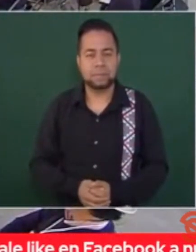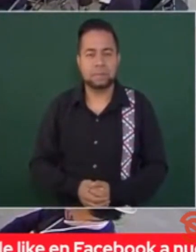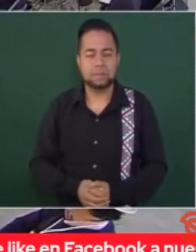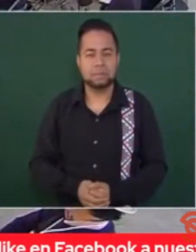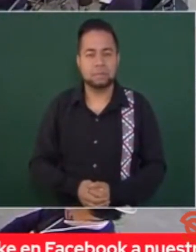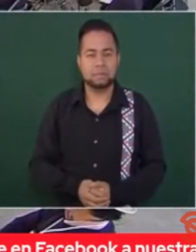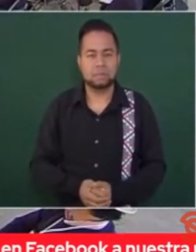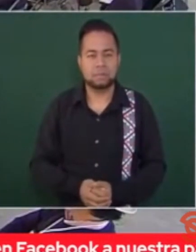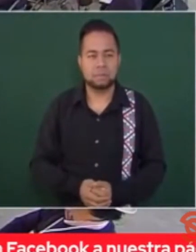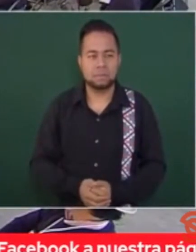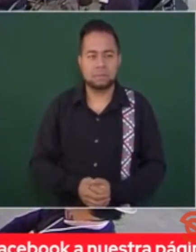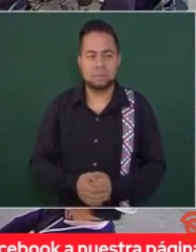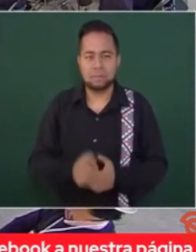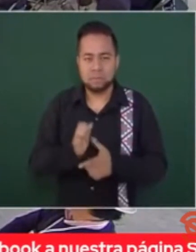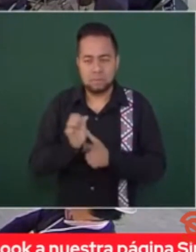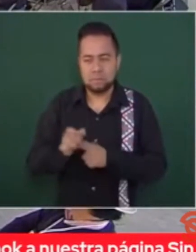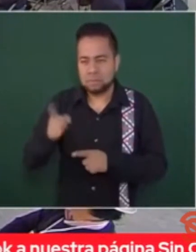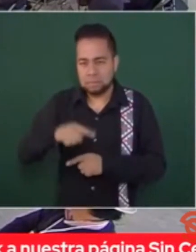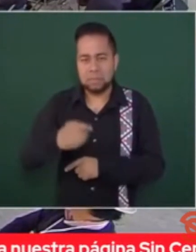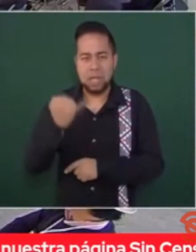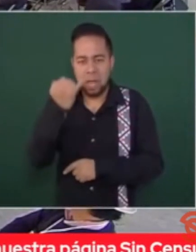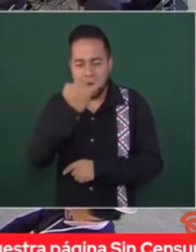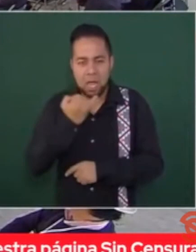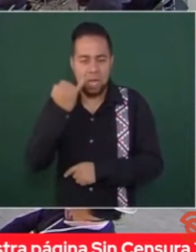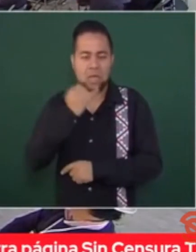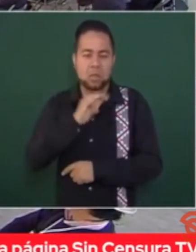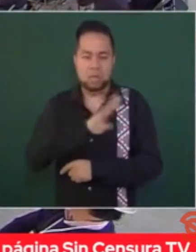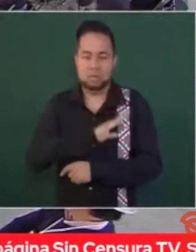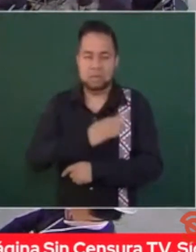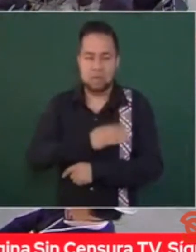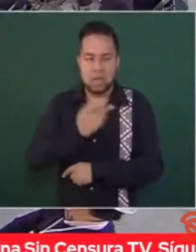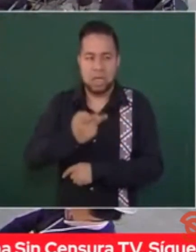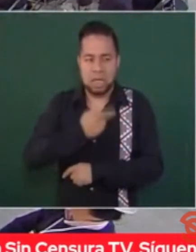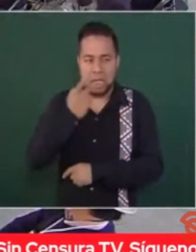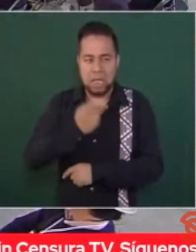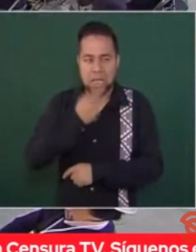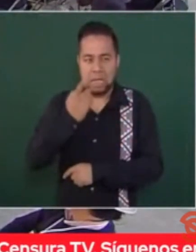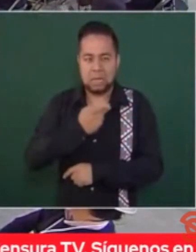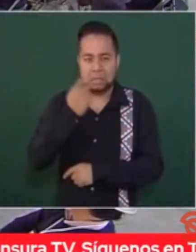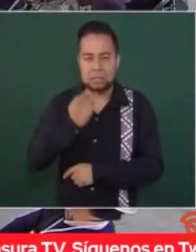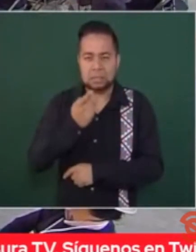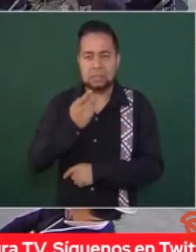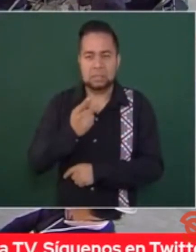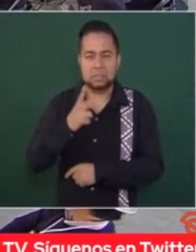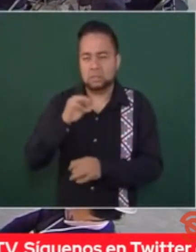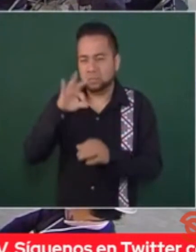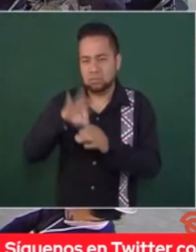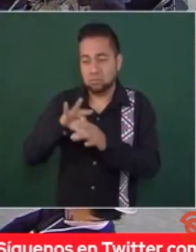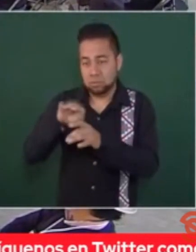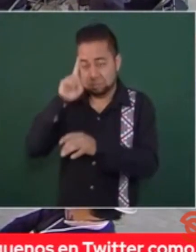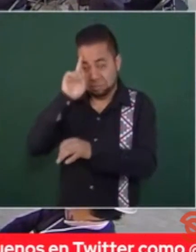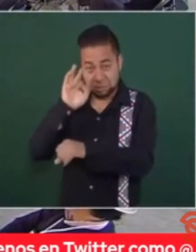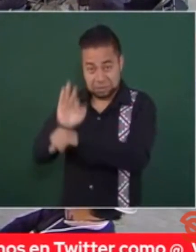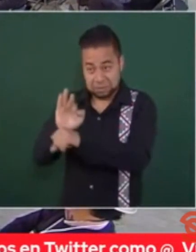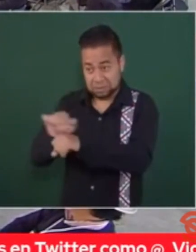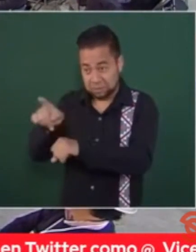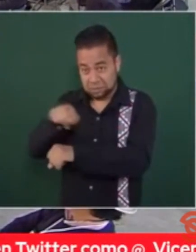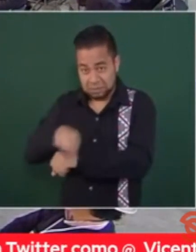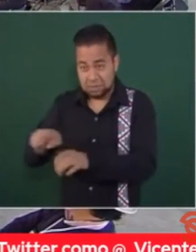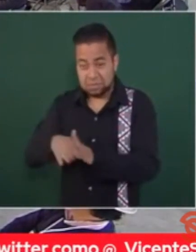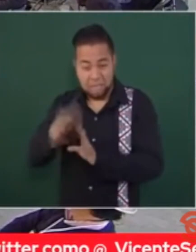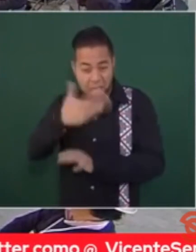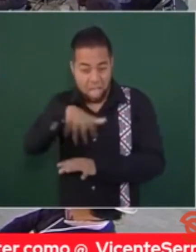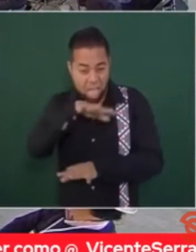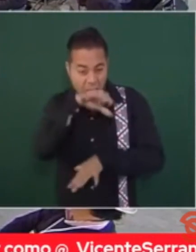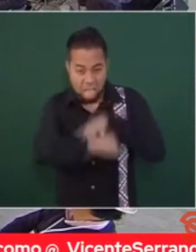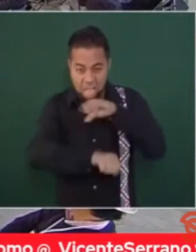Entonces, los hispanos no van a votar por los que persiguen a